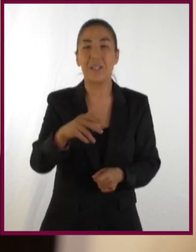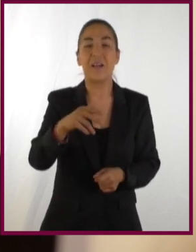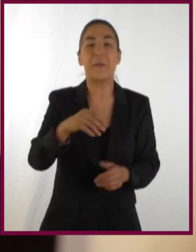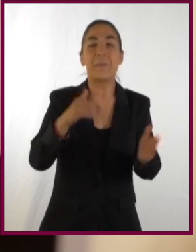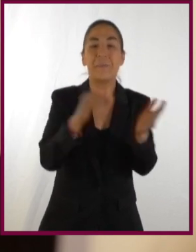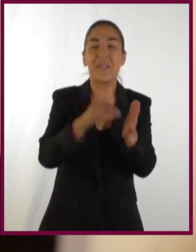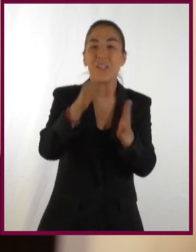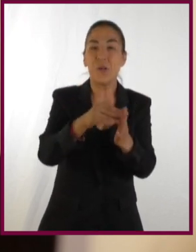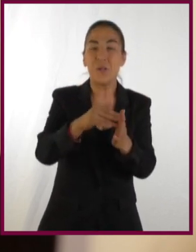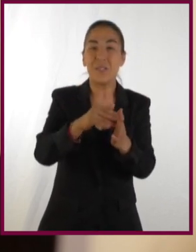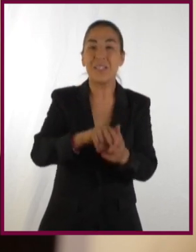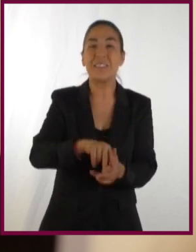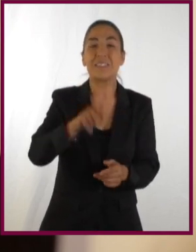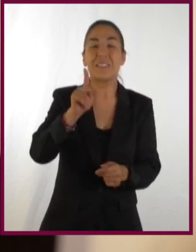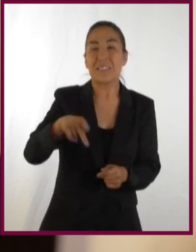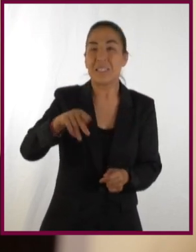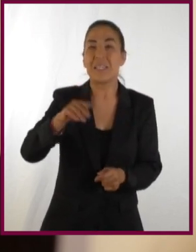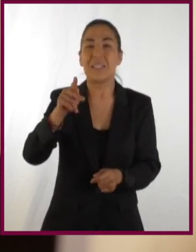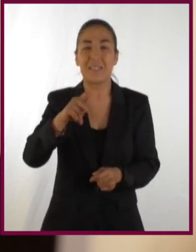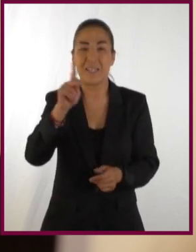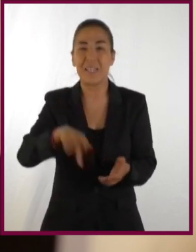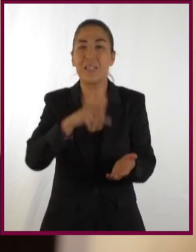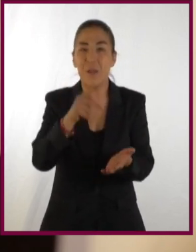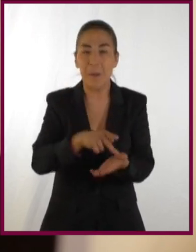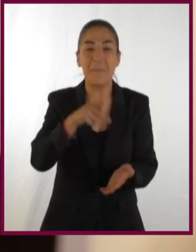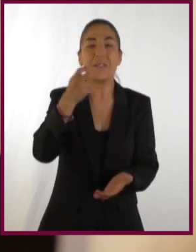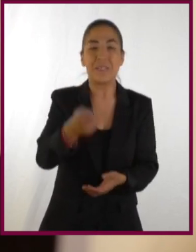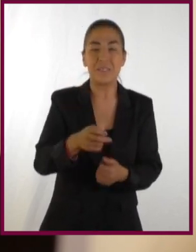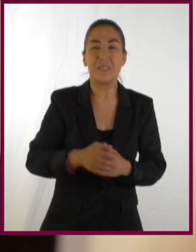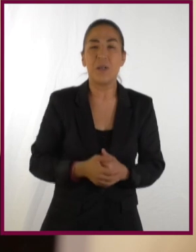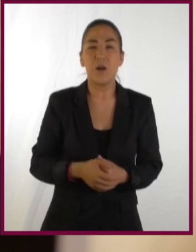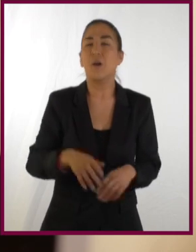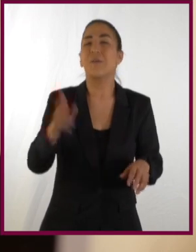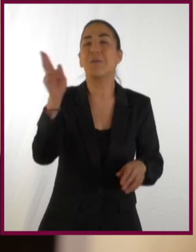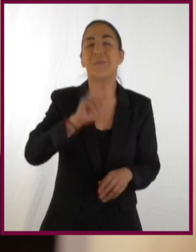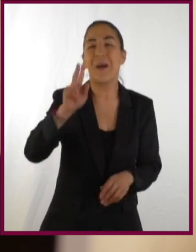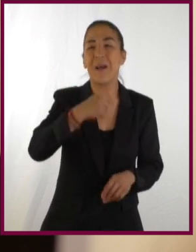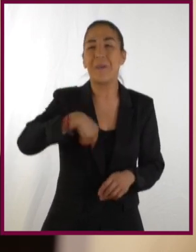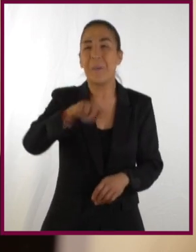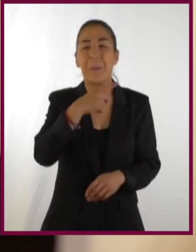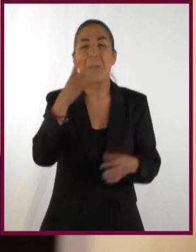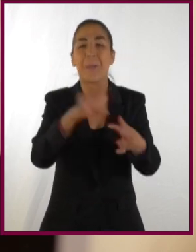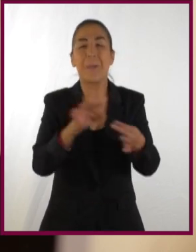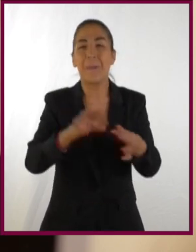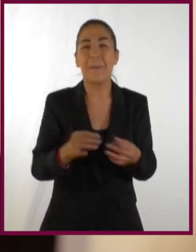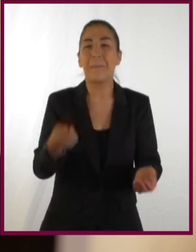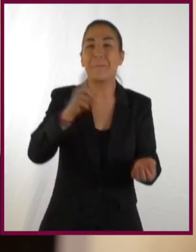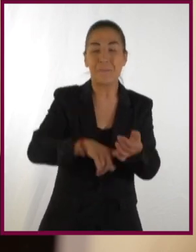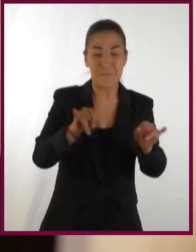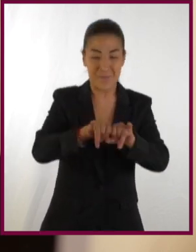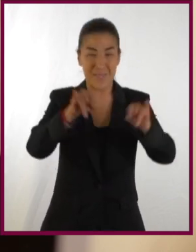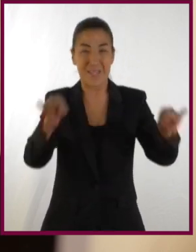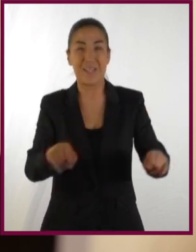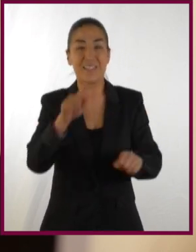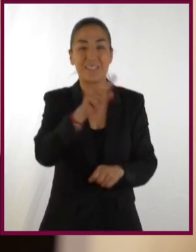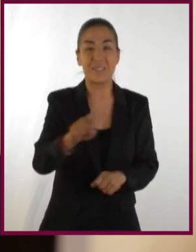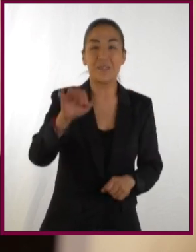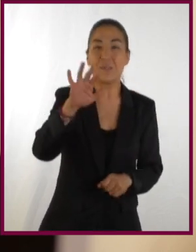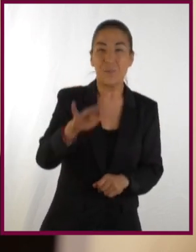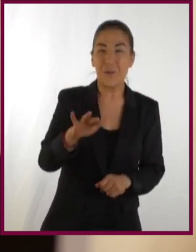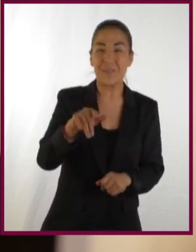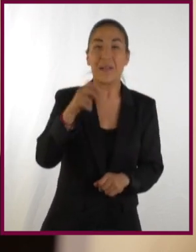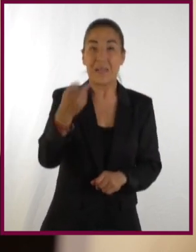150 millones de kilómetros. Entonces, esa es la distancia media. Nosotros vamos a decir, ah, es que estamos